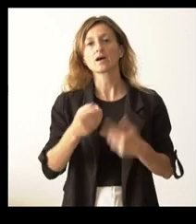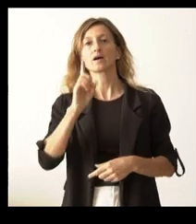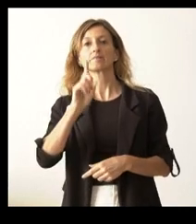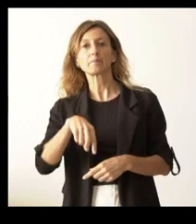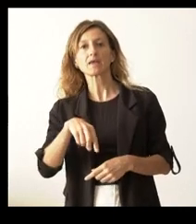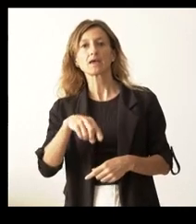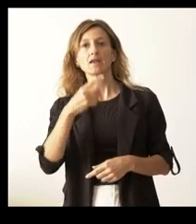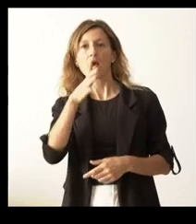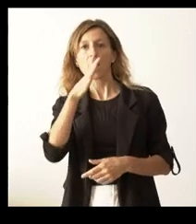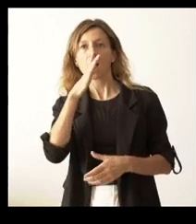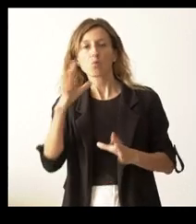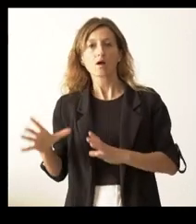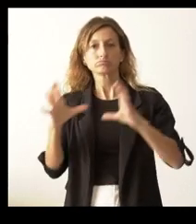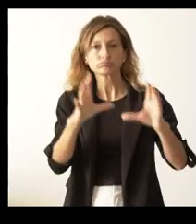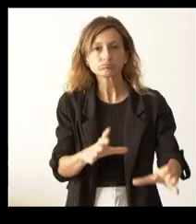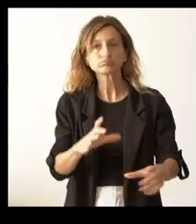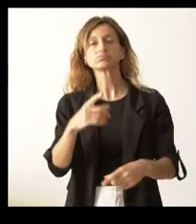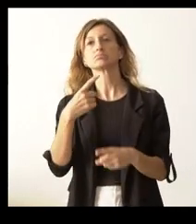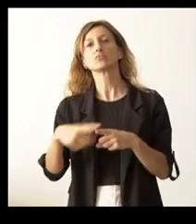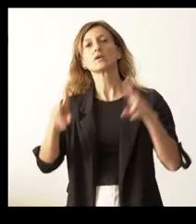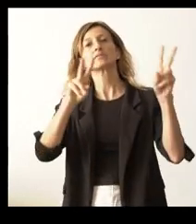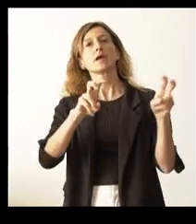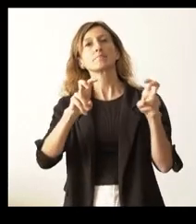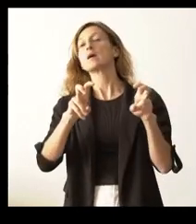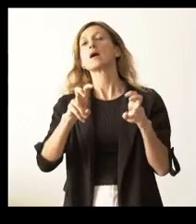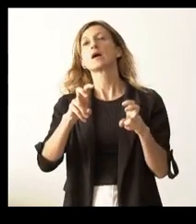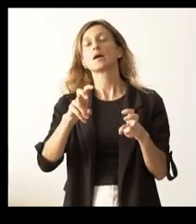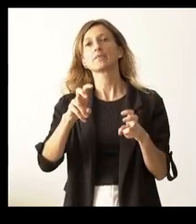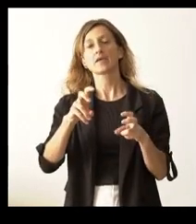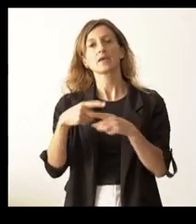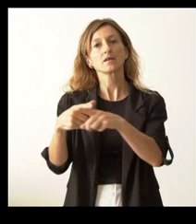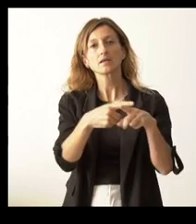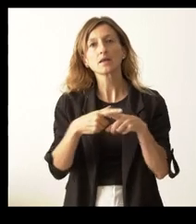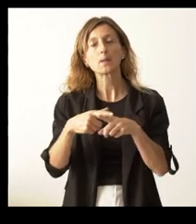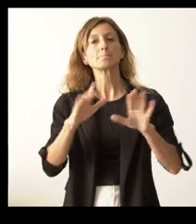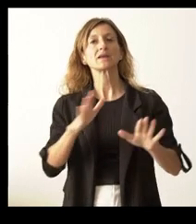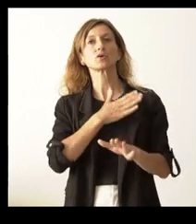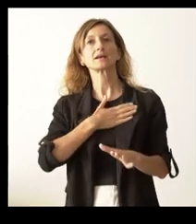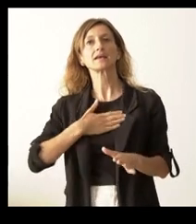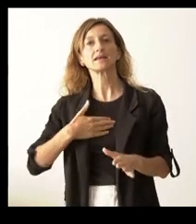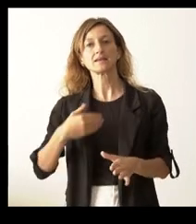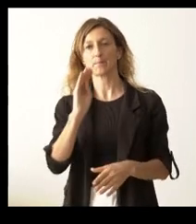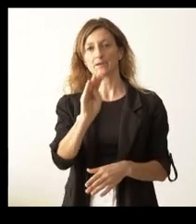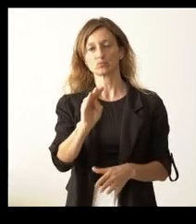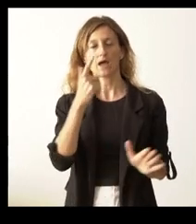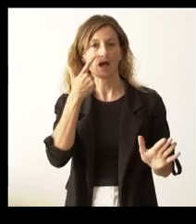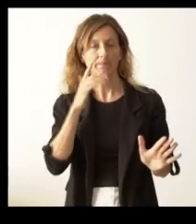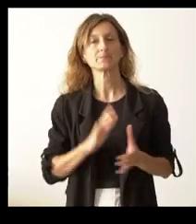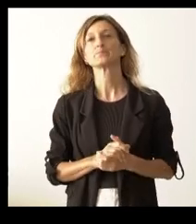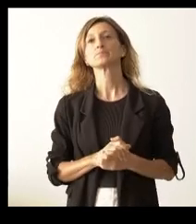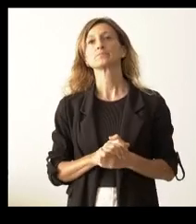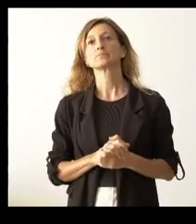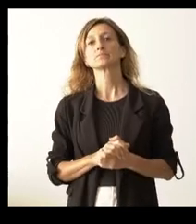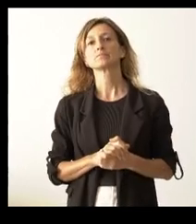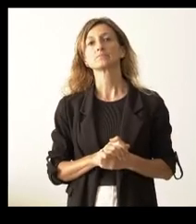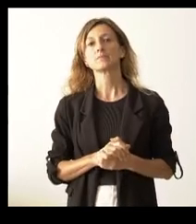llevar agua y alimento y demás, y el tema de los abastecimientos. Pero le quería pedir, ¿ha llegado ya ayudas